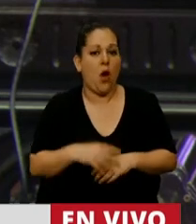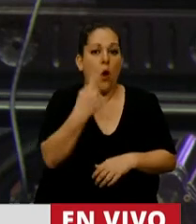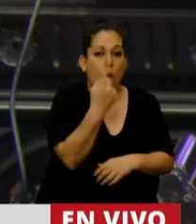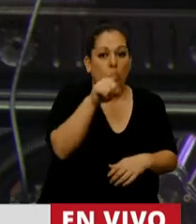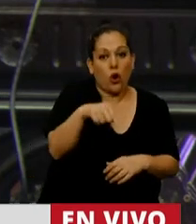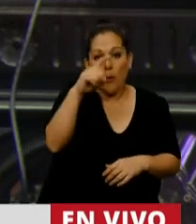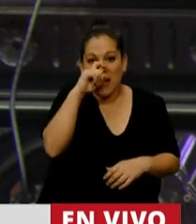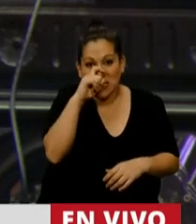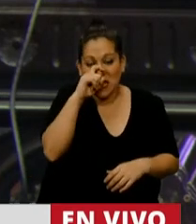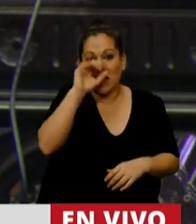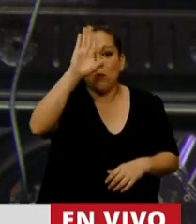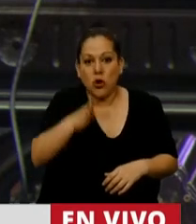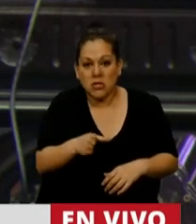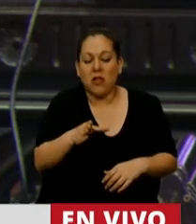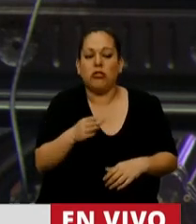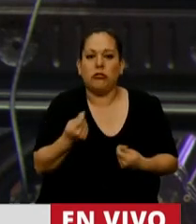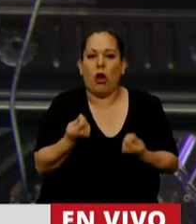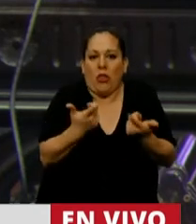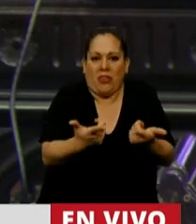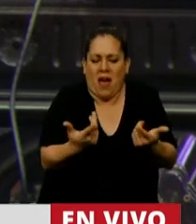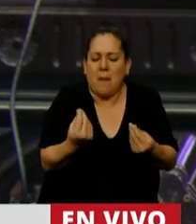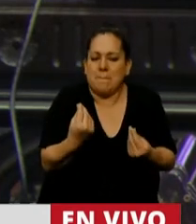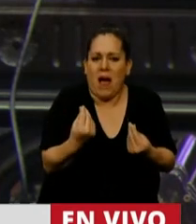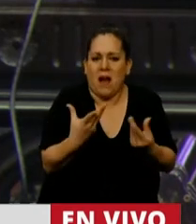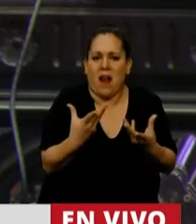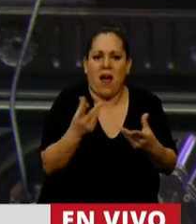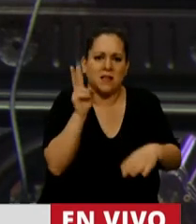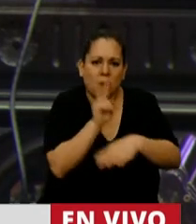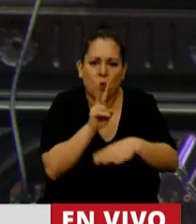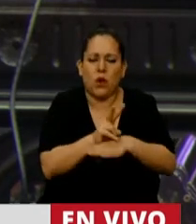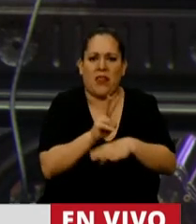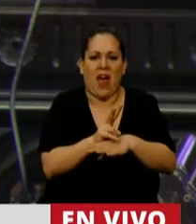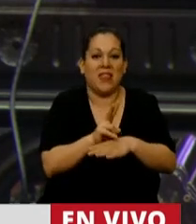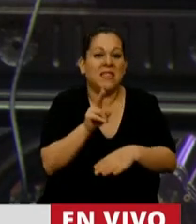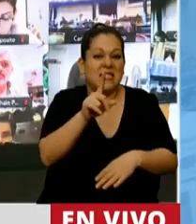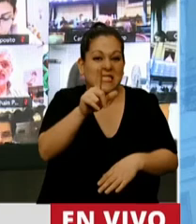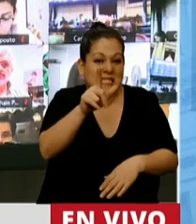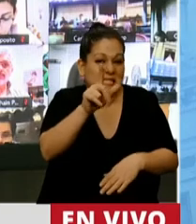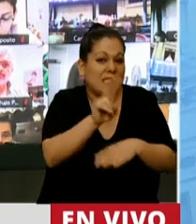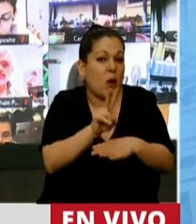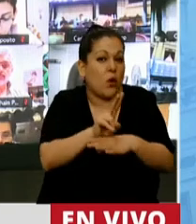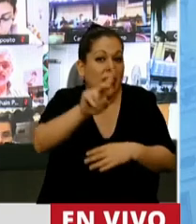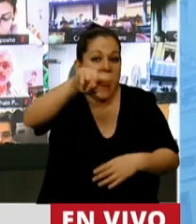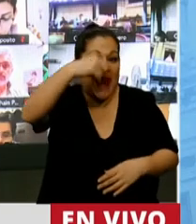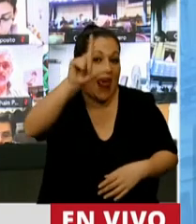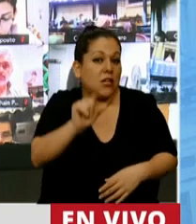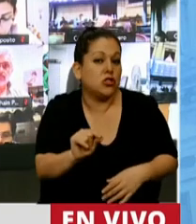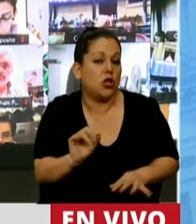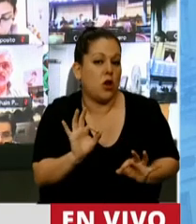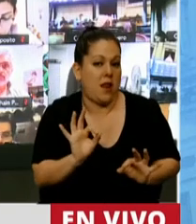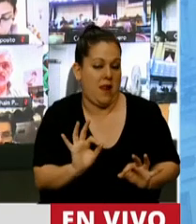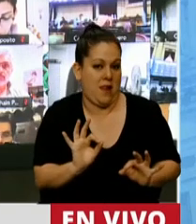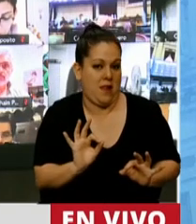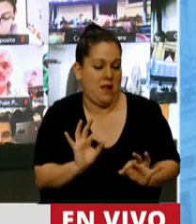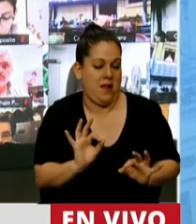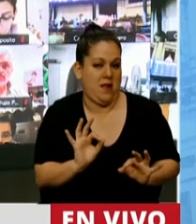,7% del presupuesto, lo más bajo de la historia. Estamos hablando de la seguridad nacional, ni más ni menos. Y para ir cerrando,